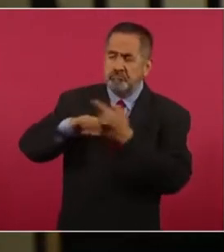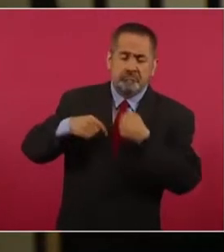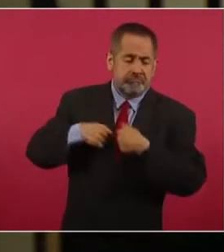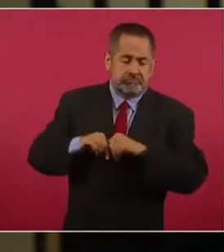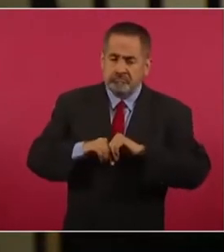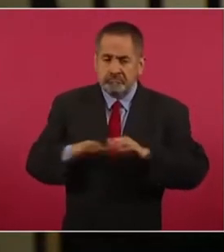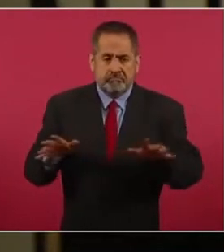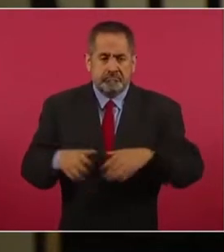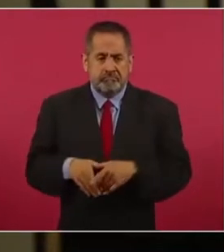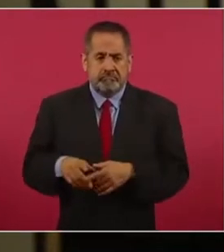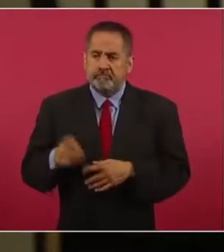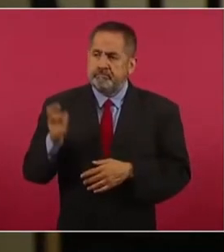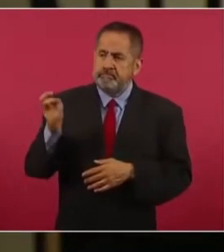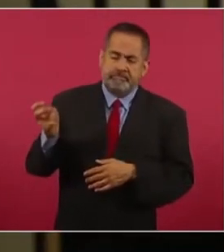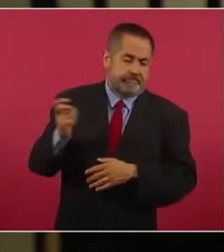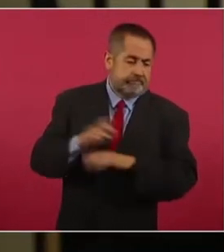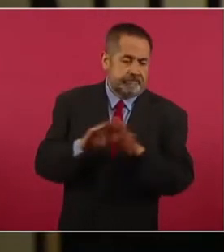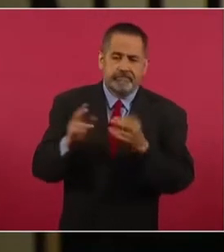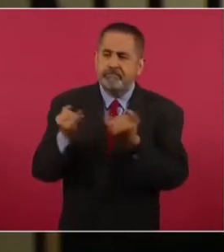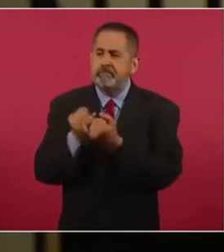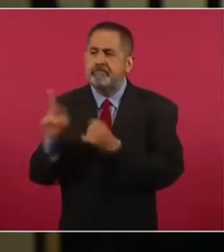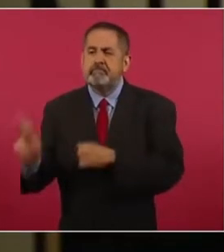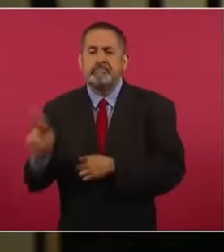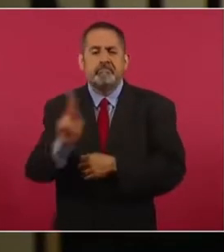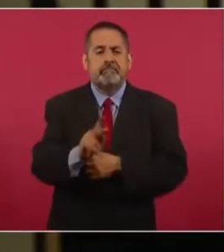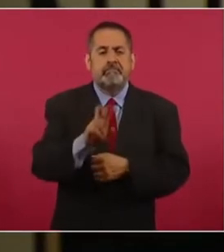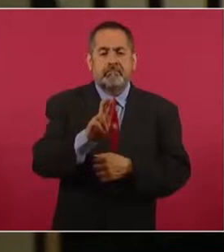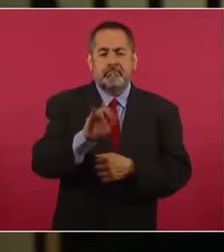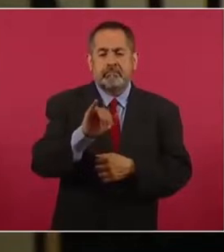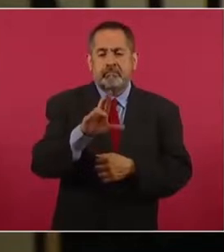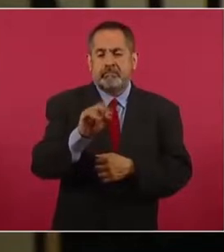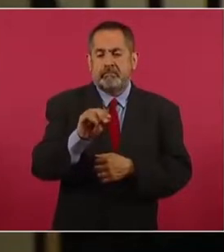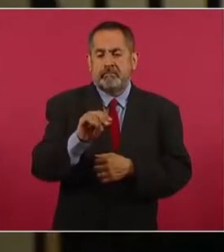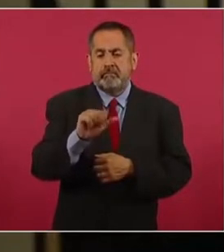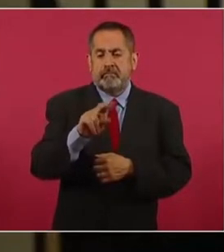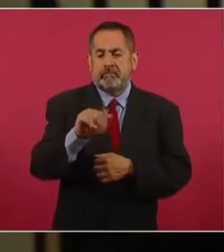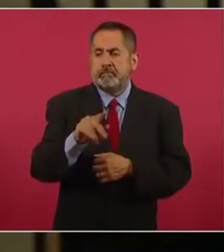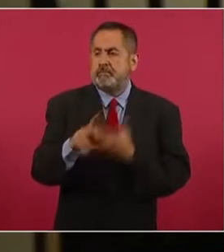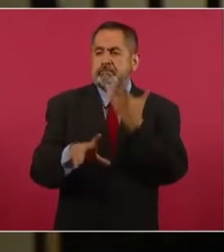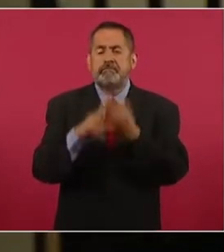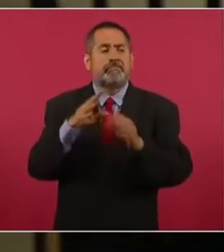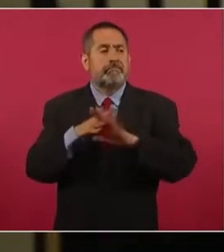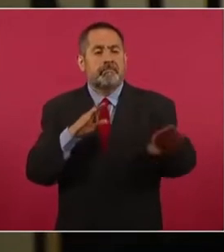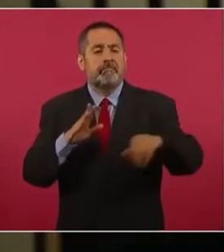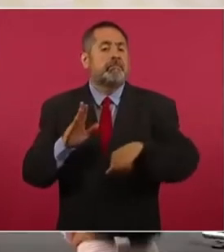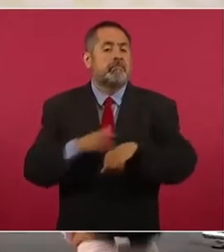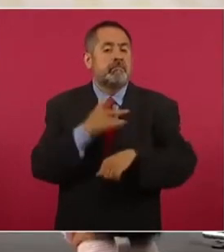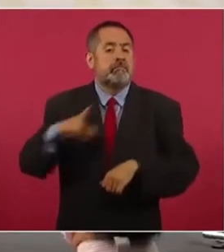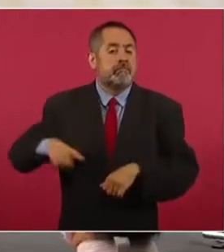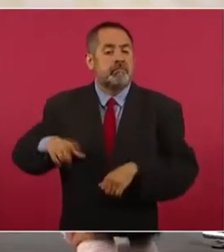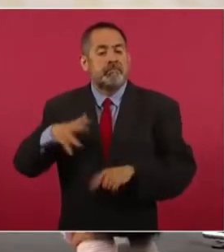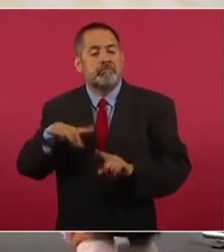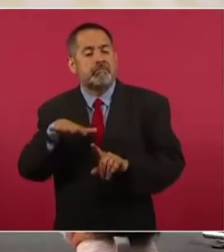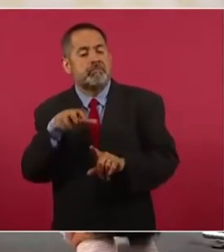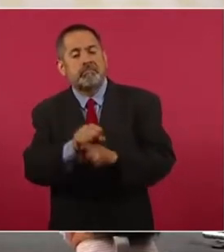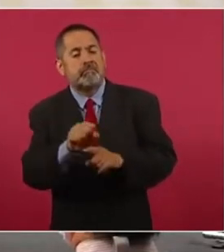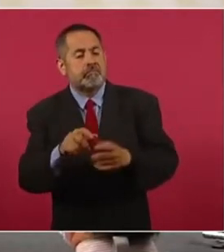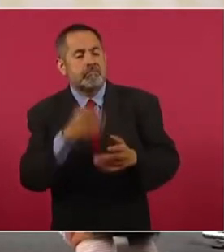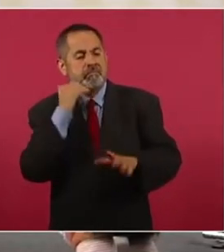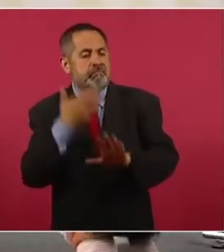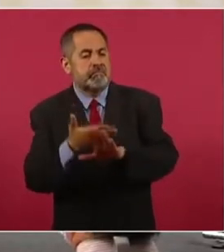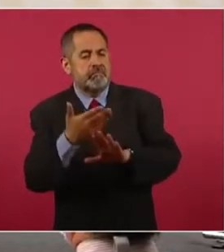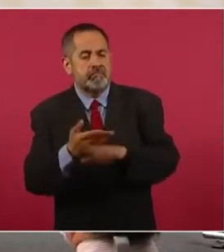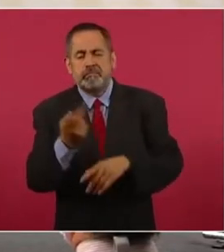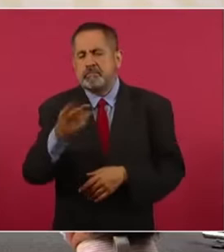dice que se hizo así, por ejemplo, con Ricardo Anaya, quien fue del país por acusaciones, dice, del gobierno. Bueno, ¿qué responde a esto, presidente,